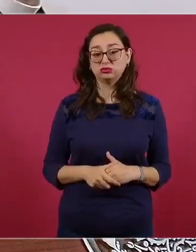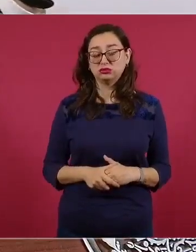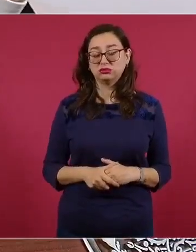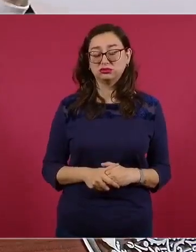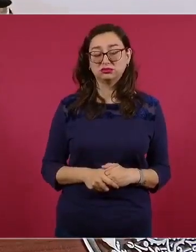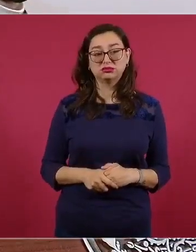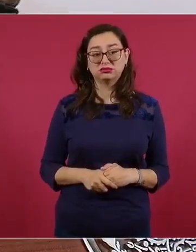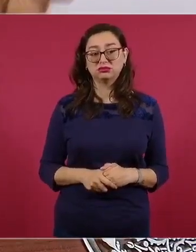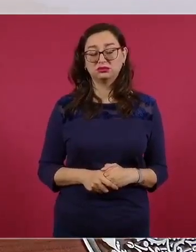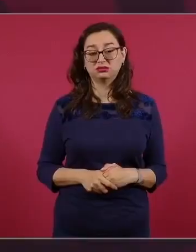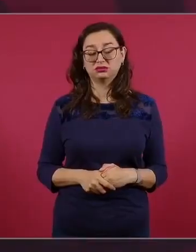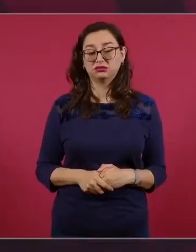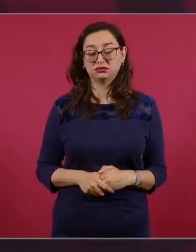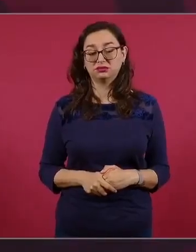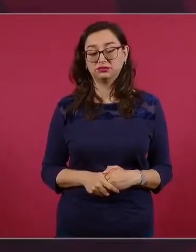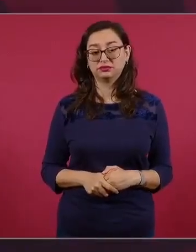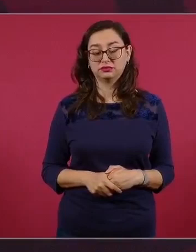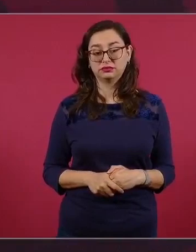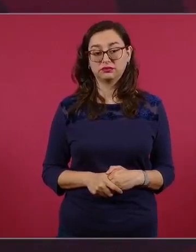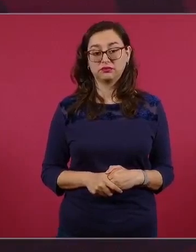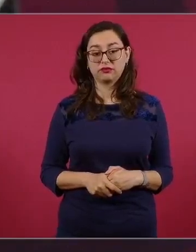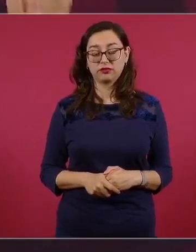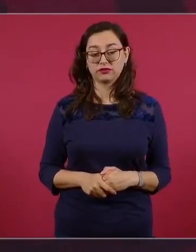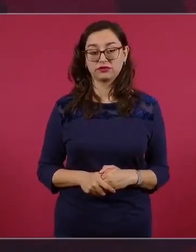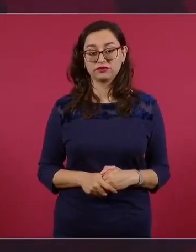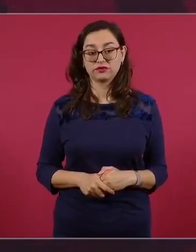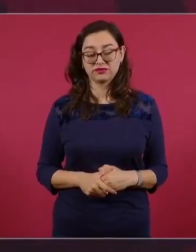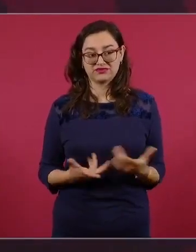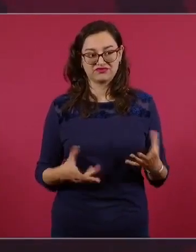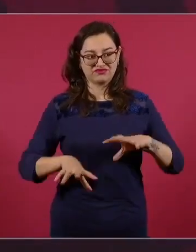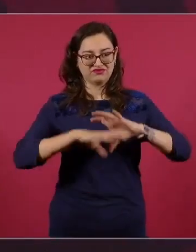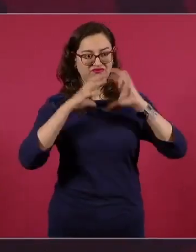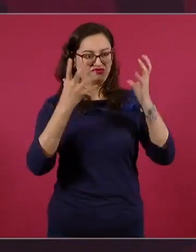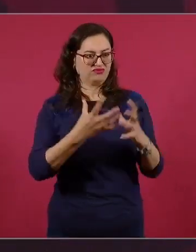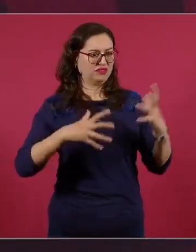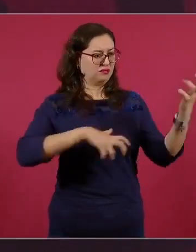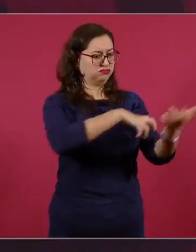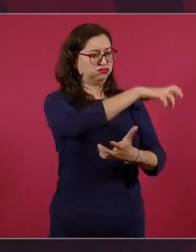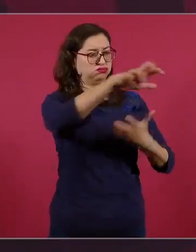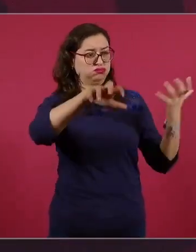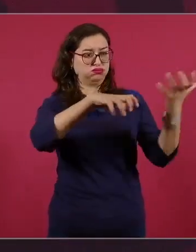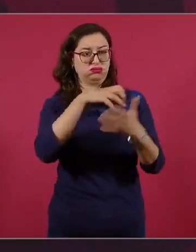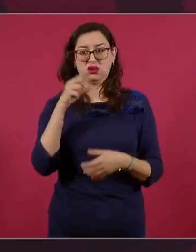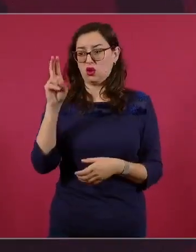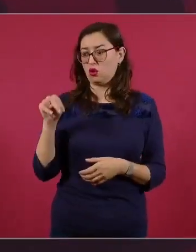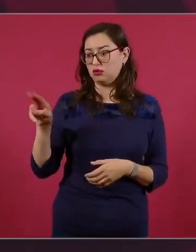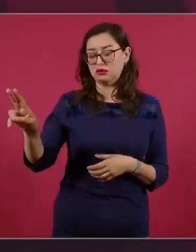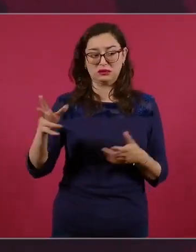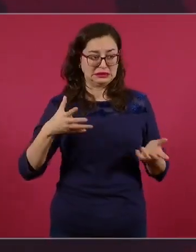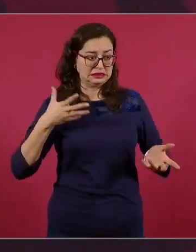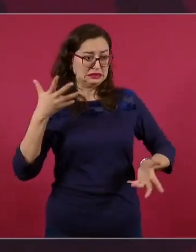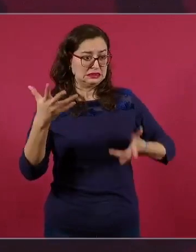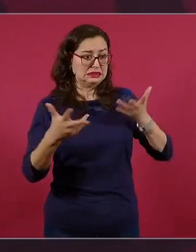de lo que está sucediendo en el mundo. Se ha quedado rezagada la